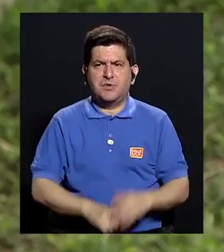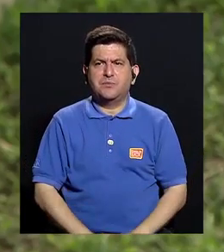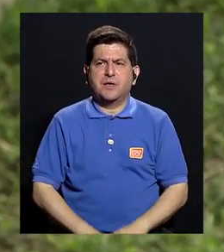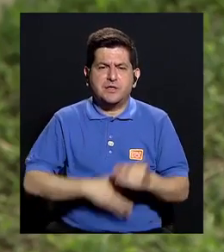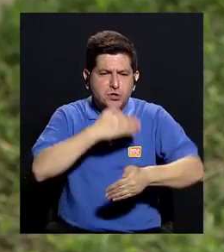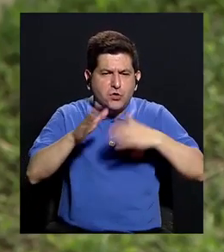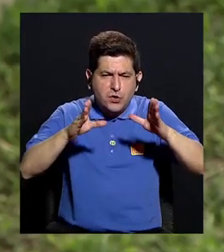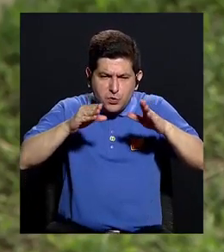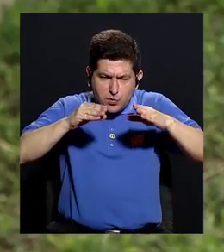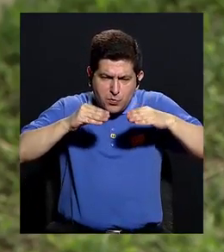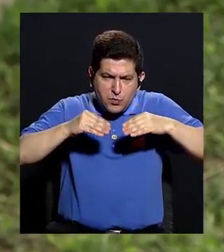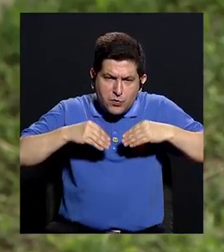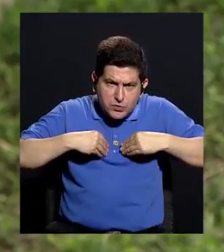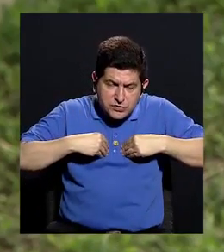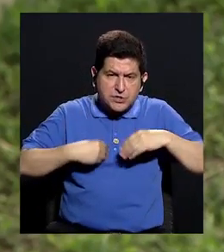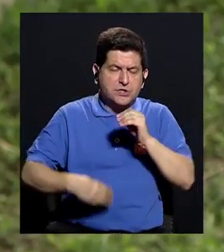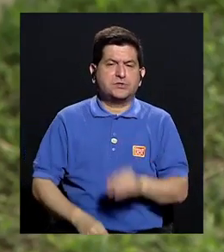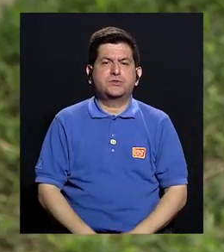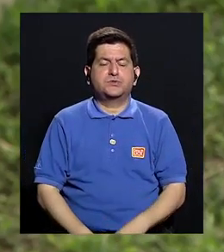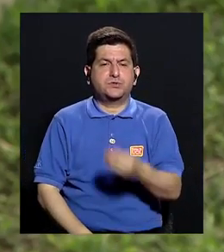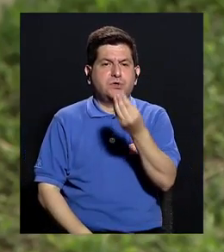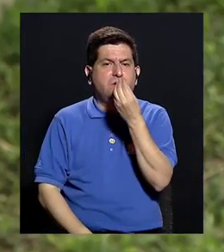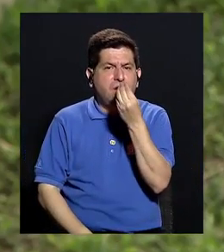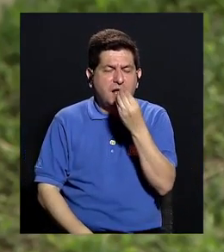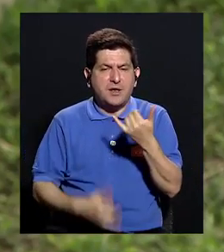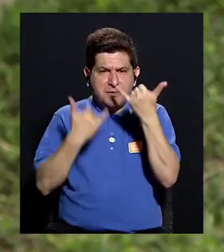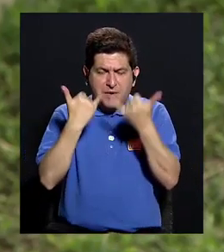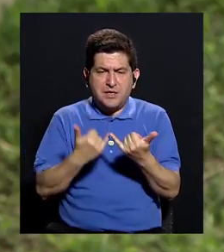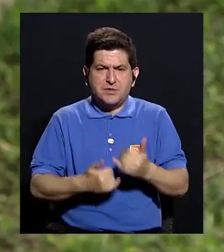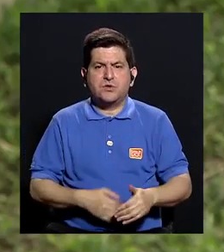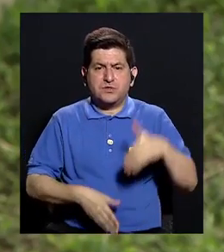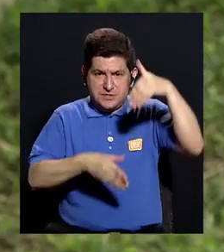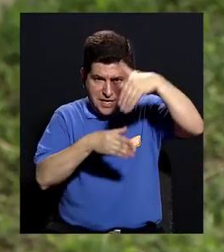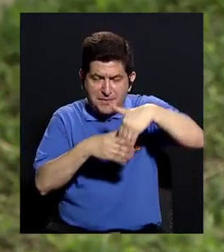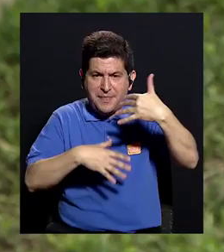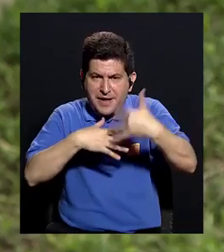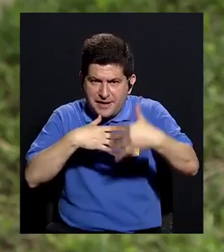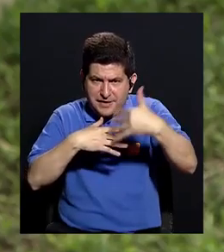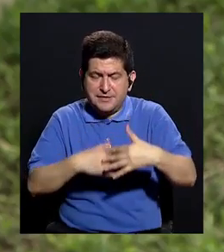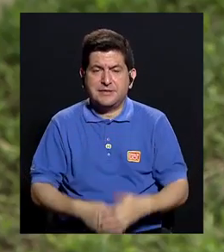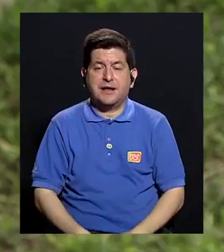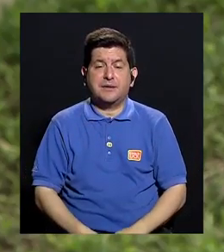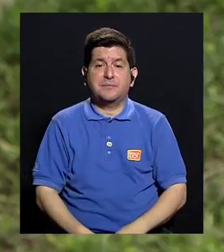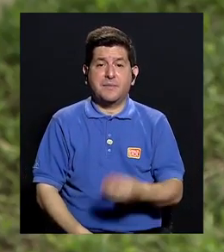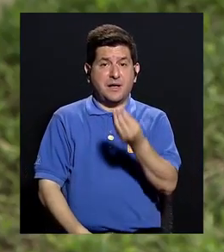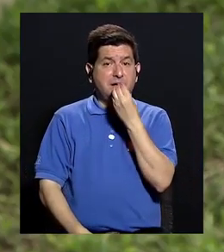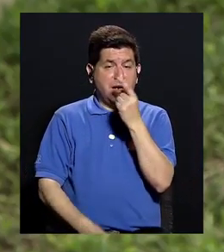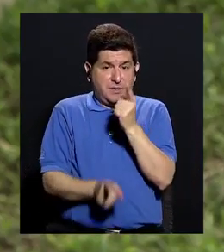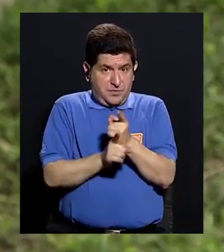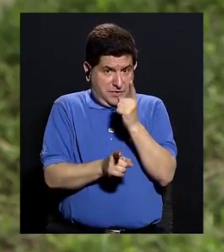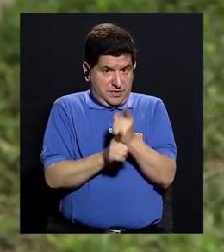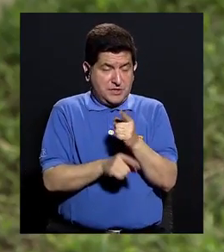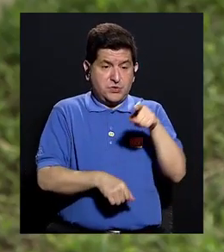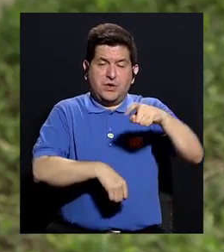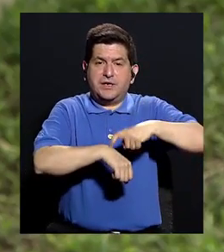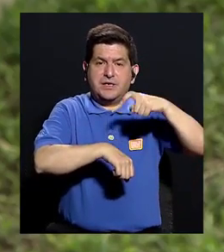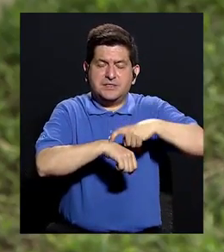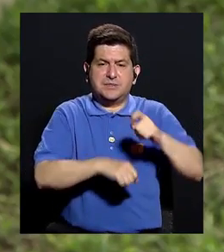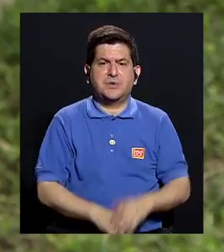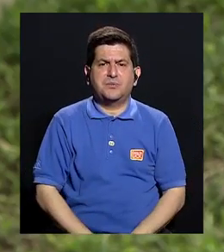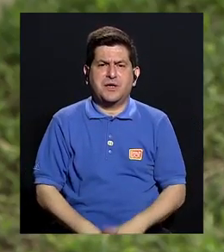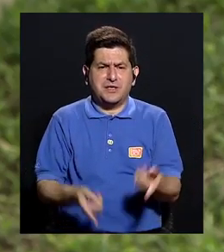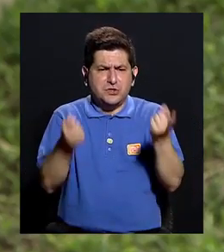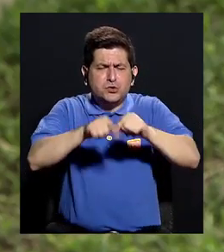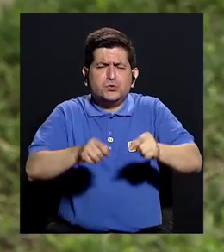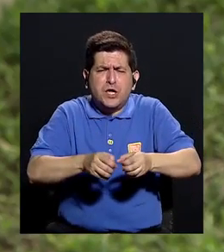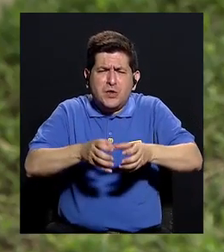absorción o donde llegan nuestros alimentos a ser absorbidos para el torrente sanguíneo, para alimentarnos correctamente, pues ahí ocurre